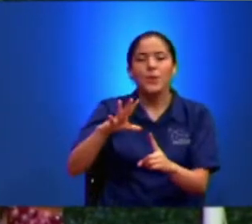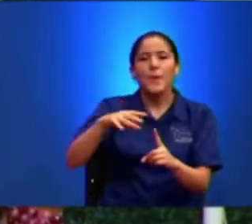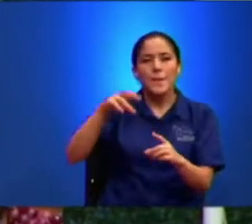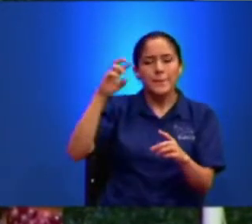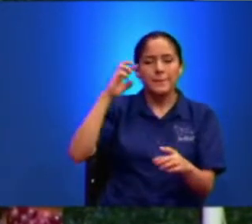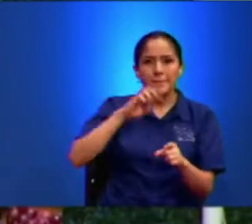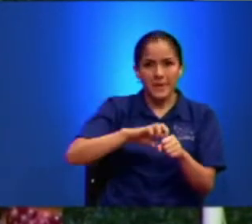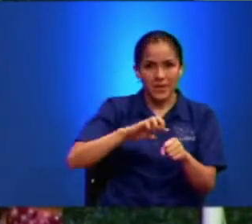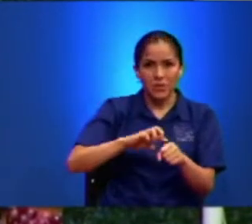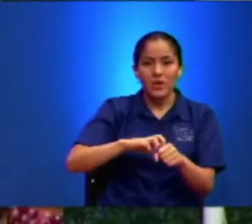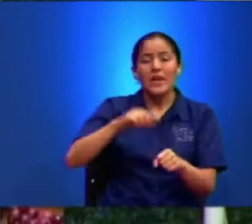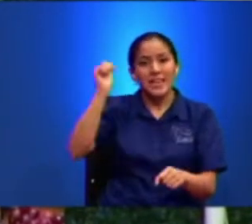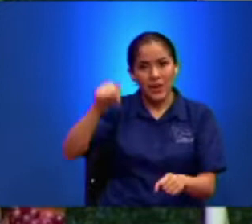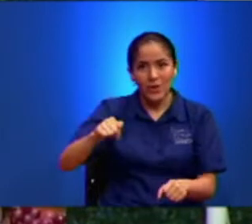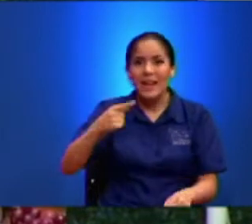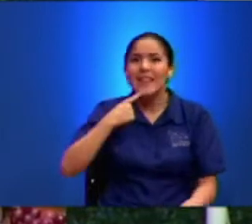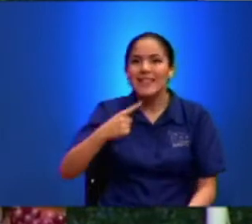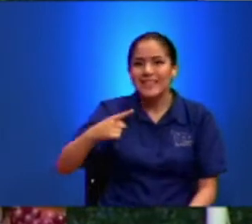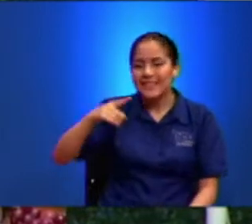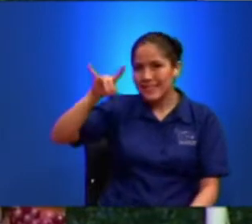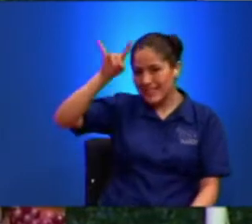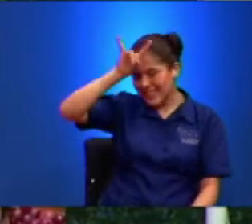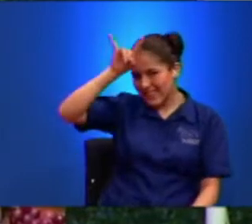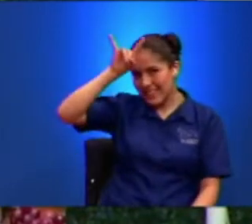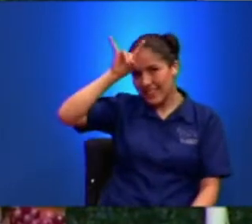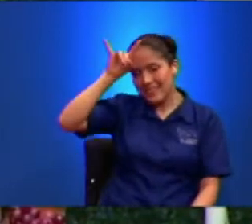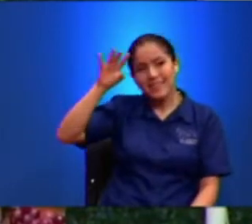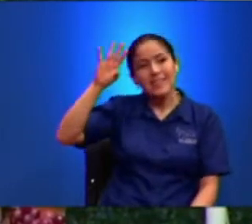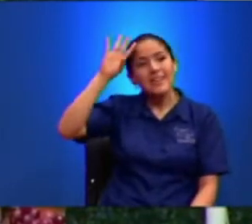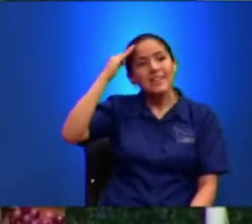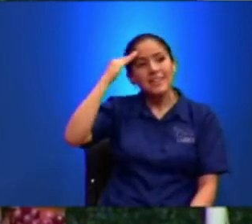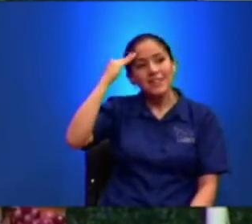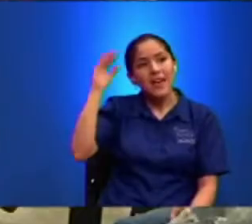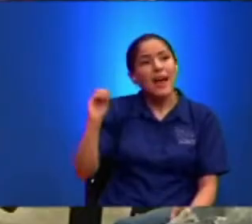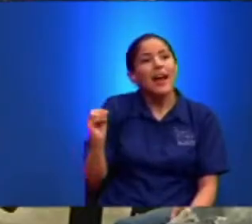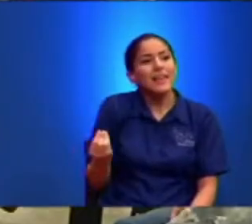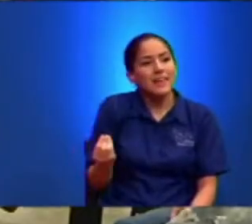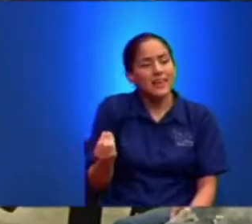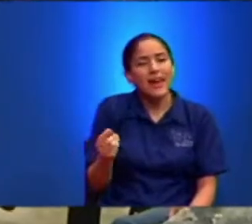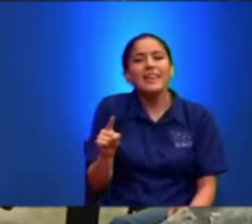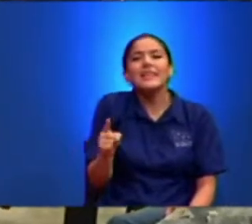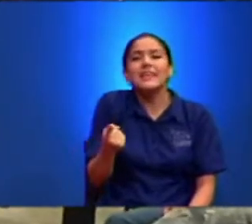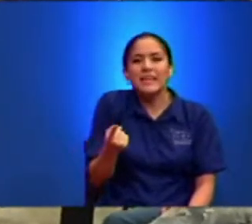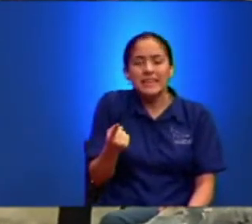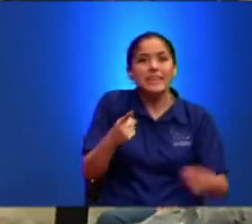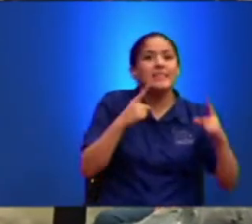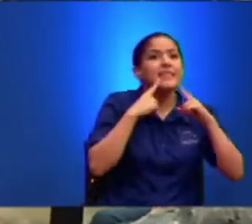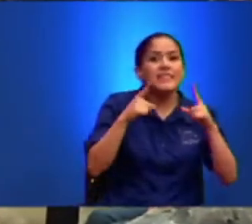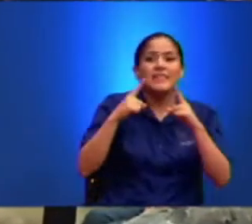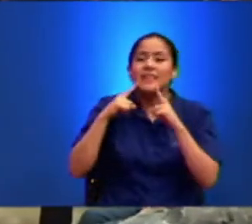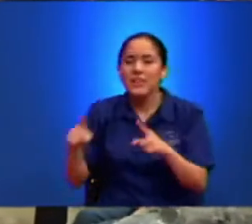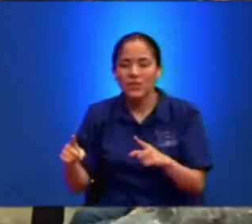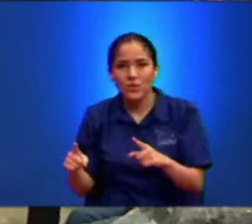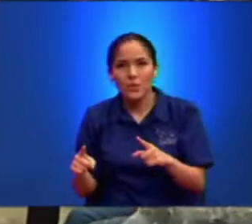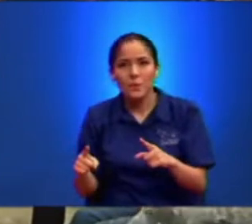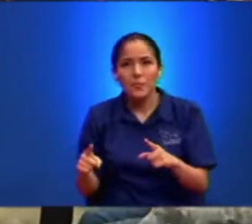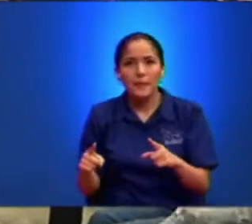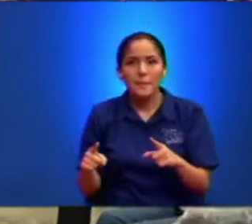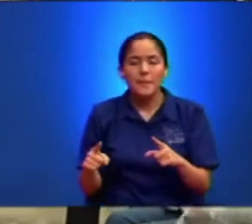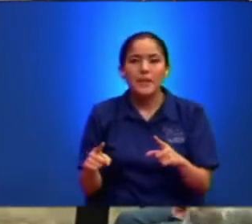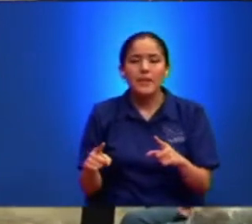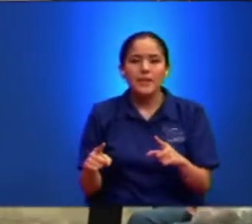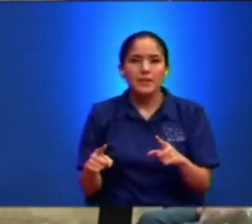Satanás ¿Sabe? ¿Sabe? ¿A quién les está Enseñando El anuncio De su muerte? A los que están Dispuestos a morir